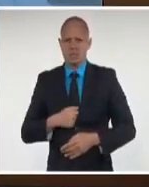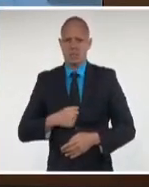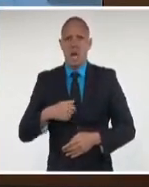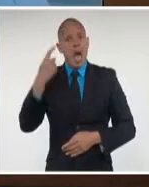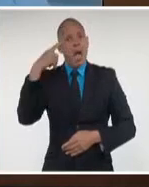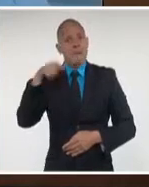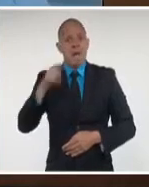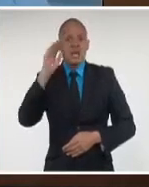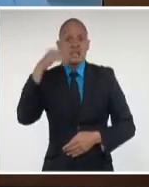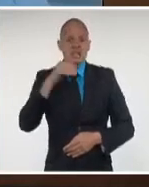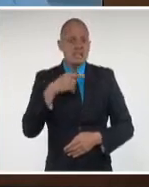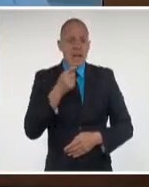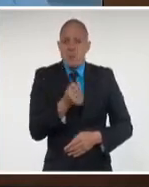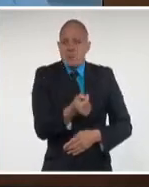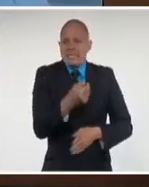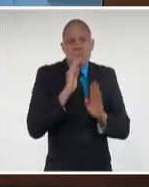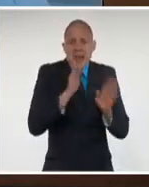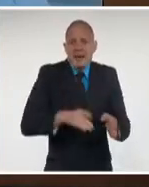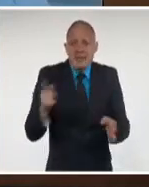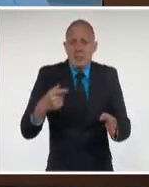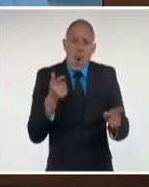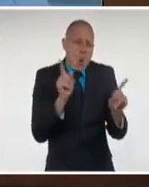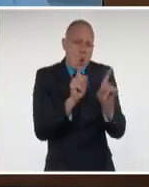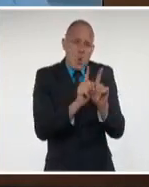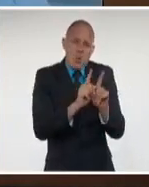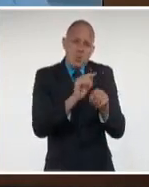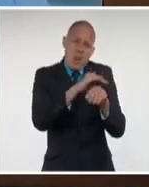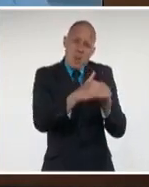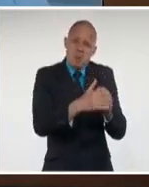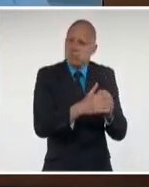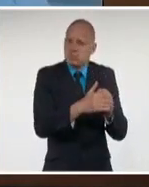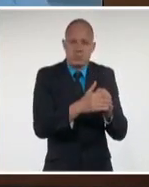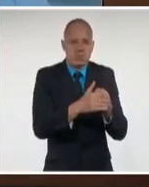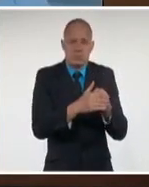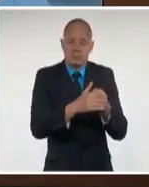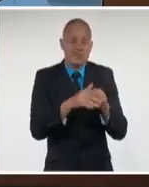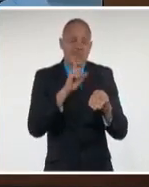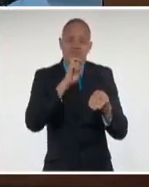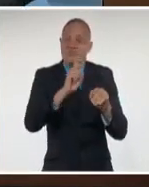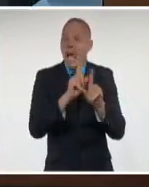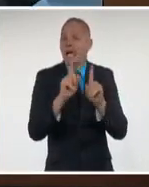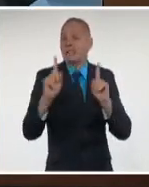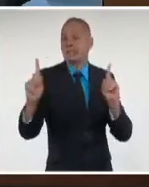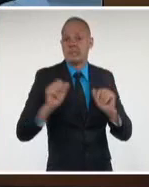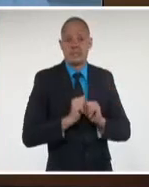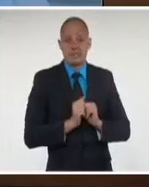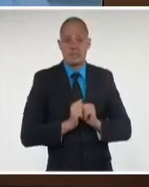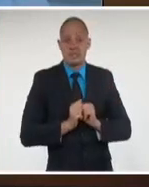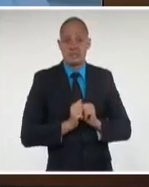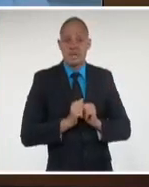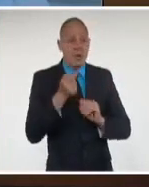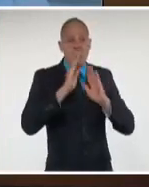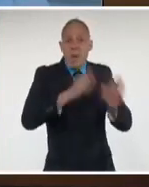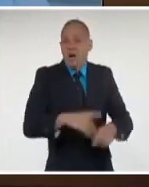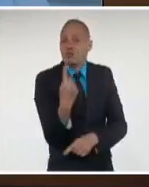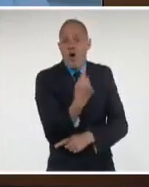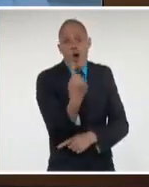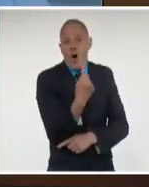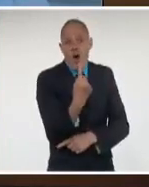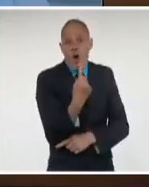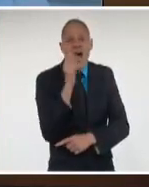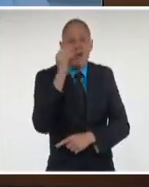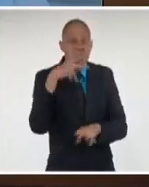mano en el último momento. La COVID-19 nos aísla, nos deja solos y regala una muerte sin despedidas,